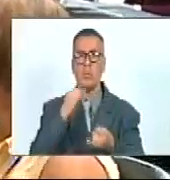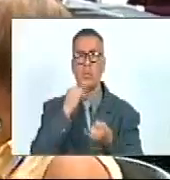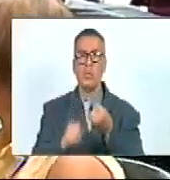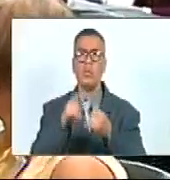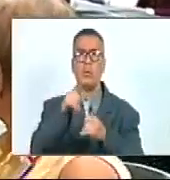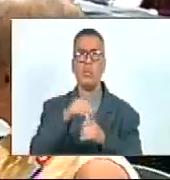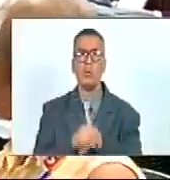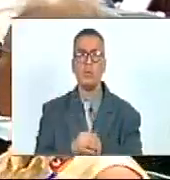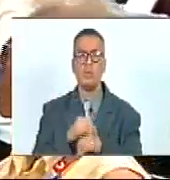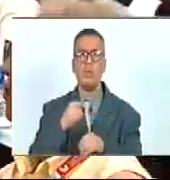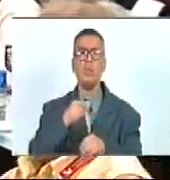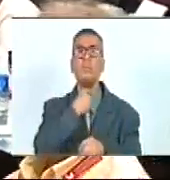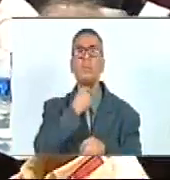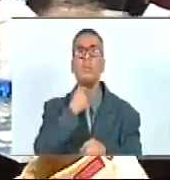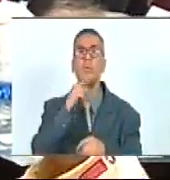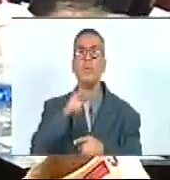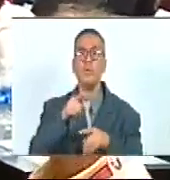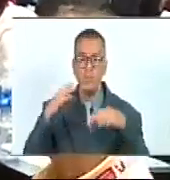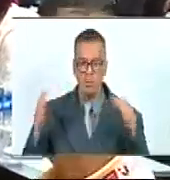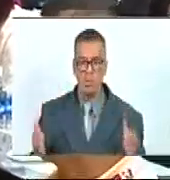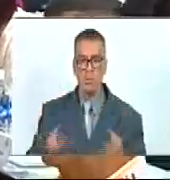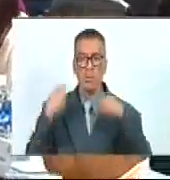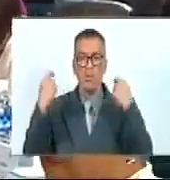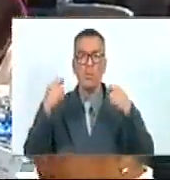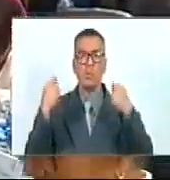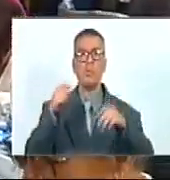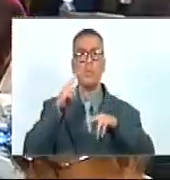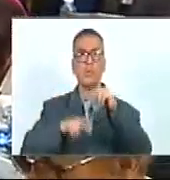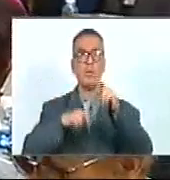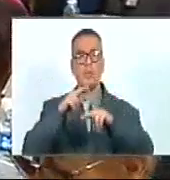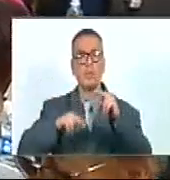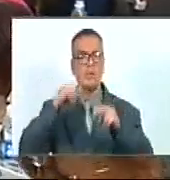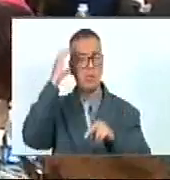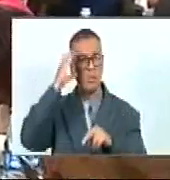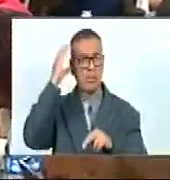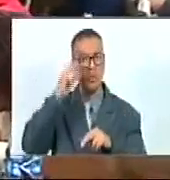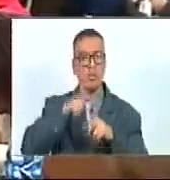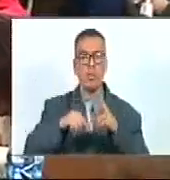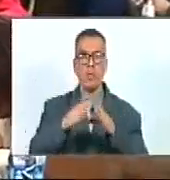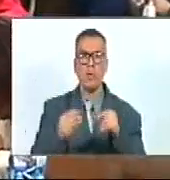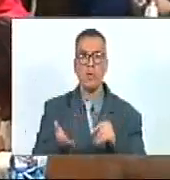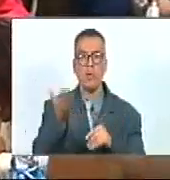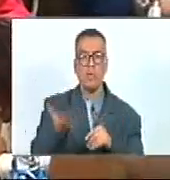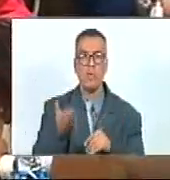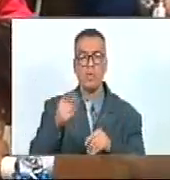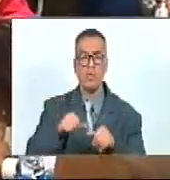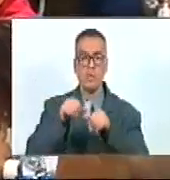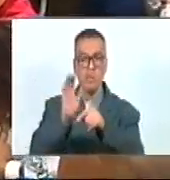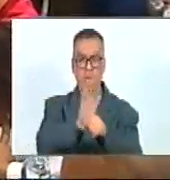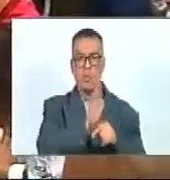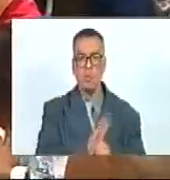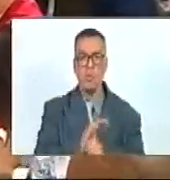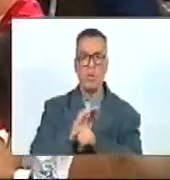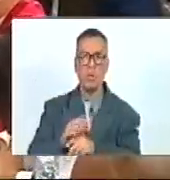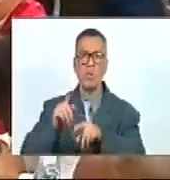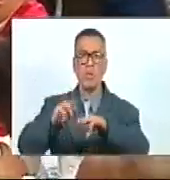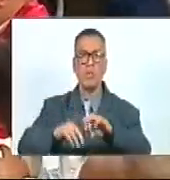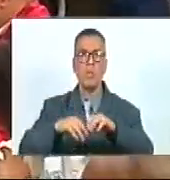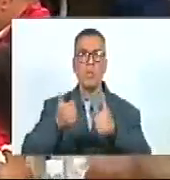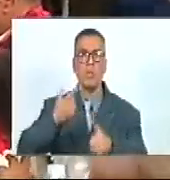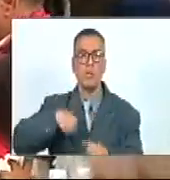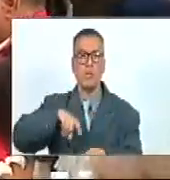Finalizar Me Gustaría Incentivar Que Sigamos Creando Conciencia Acerca De La Importancia De Preservar Y Salvaguardar